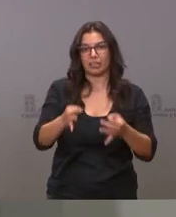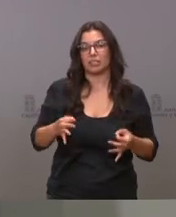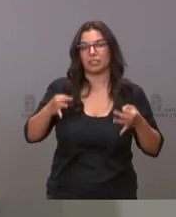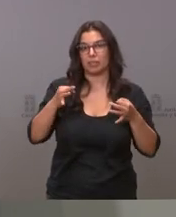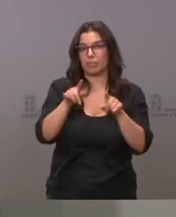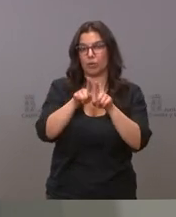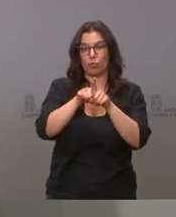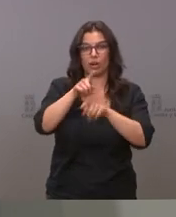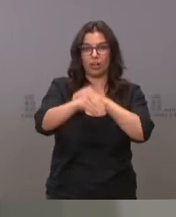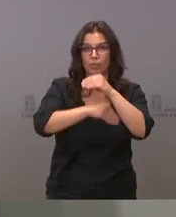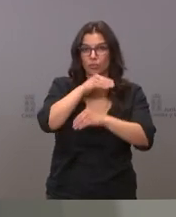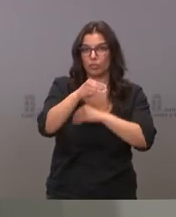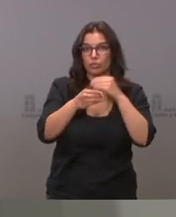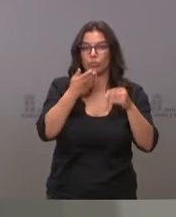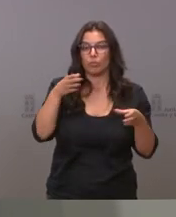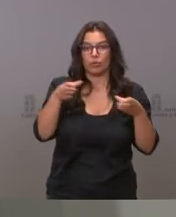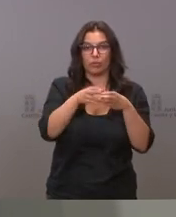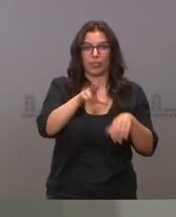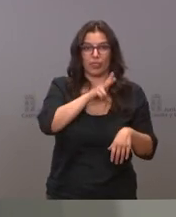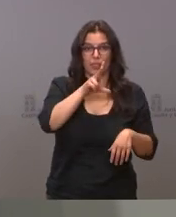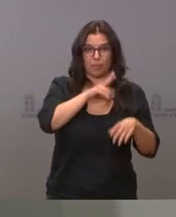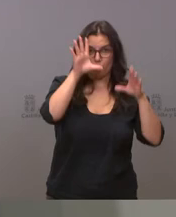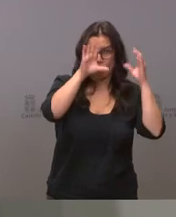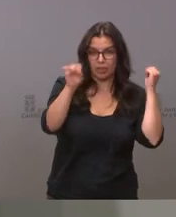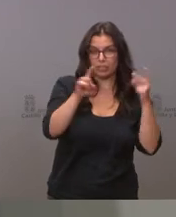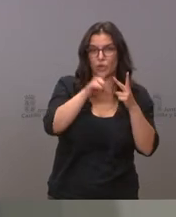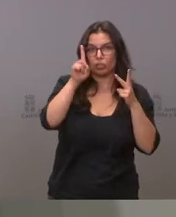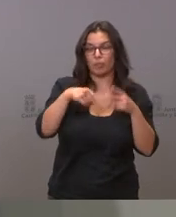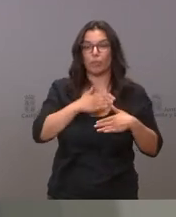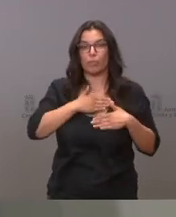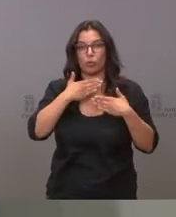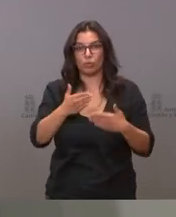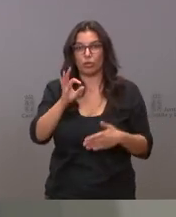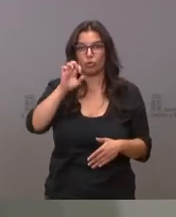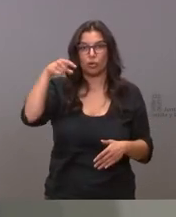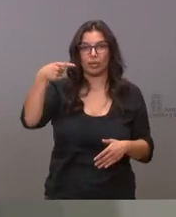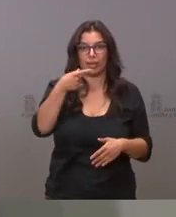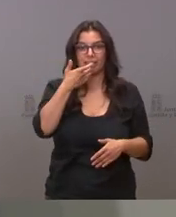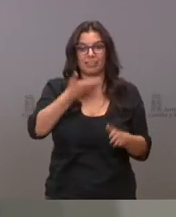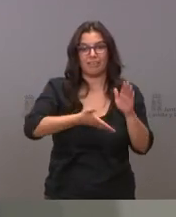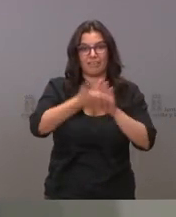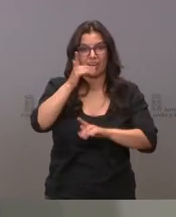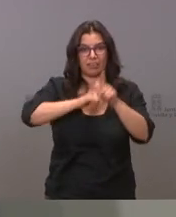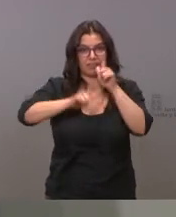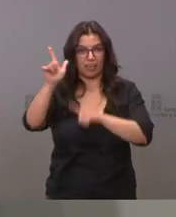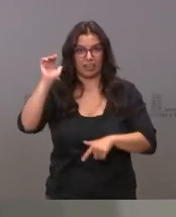que hemos hecho con el cuerpo diplomático y en el mismo sentido que hemos hecho con los voluntarios de las ONGs que se tienen que desplazar